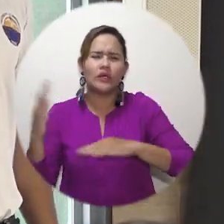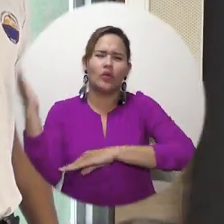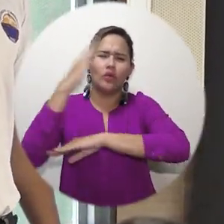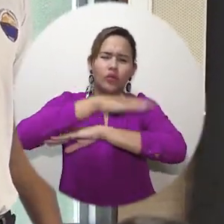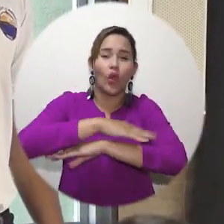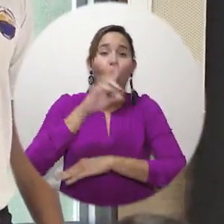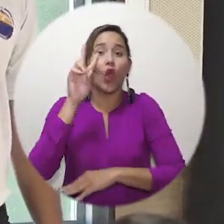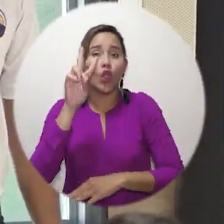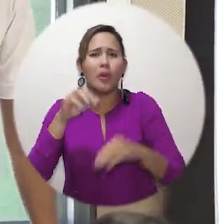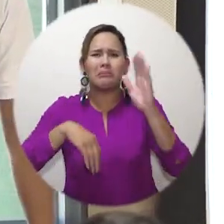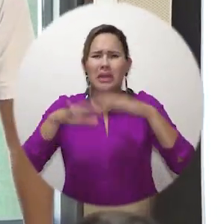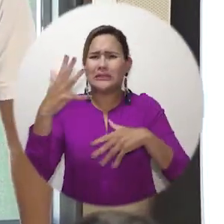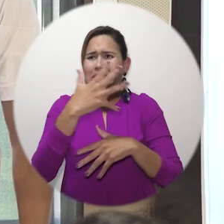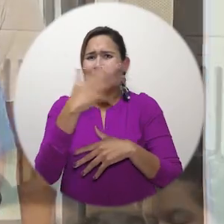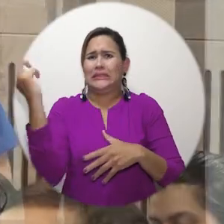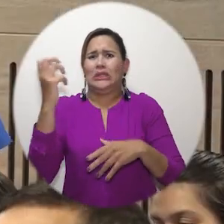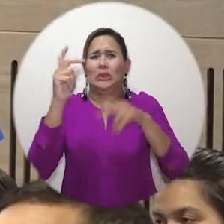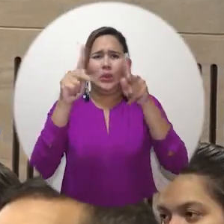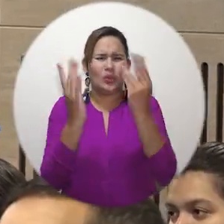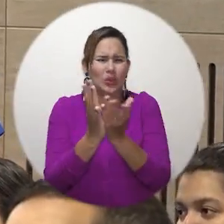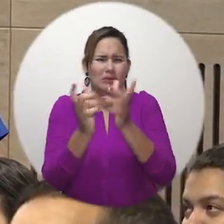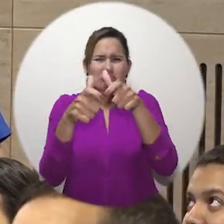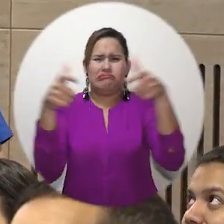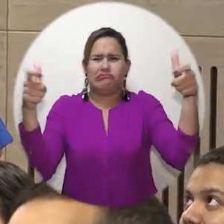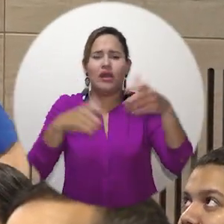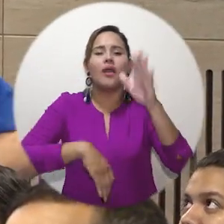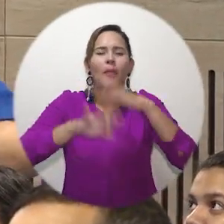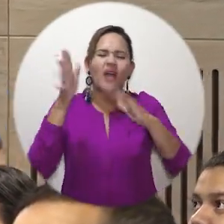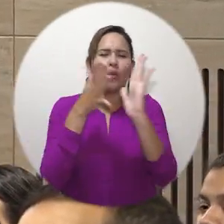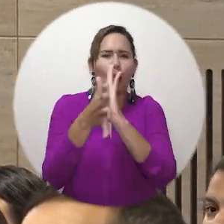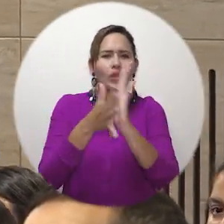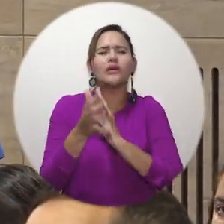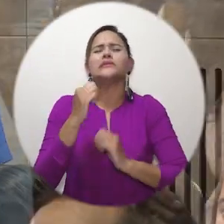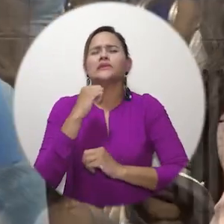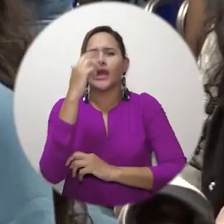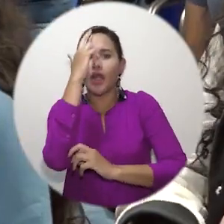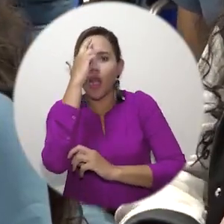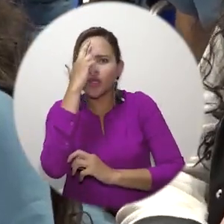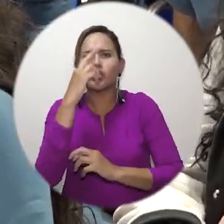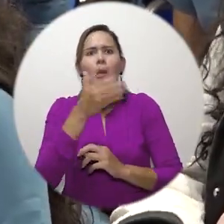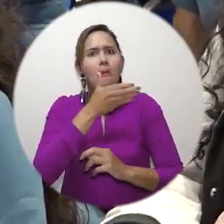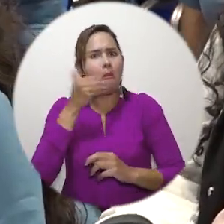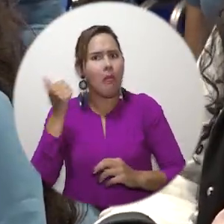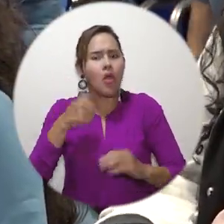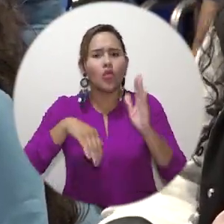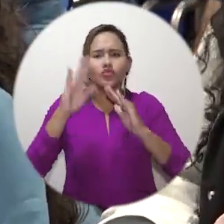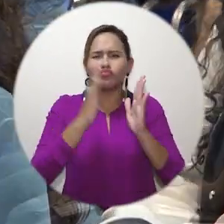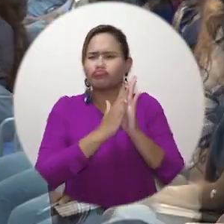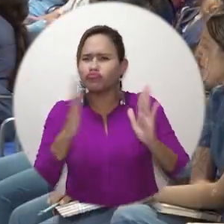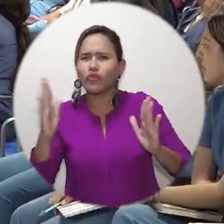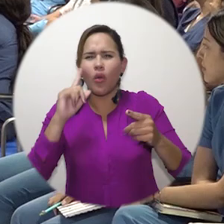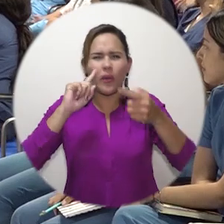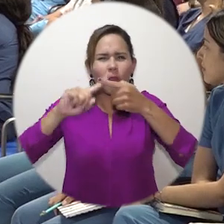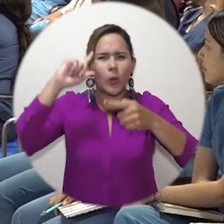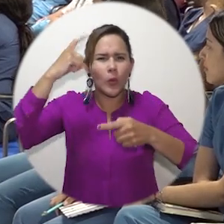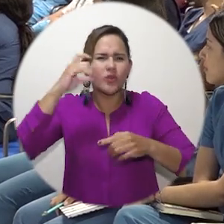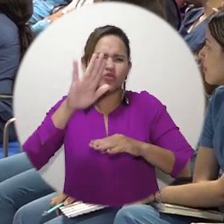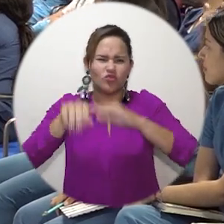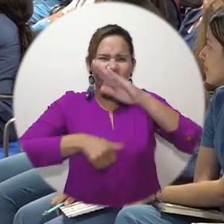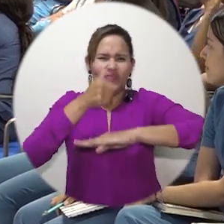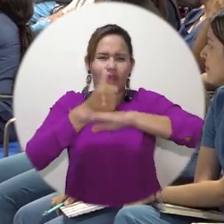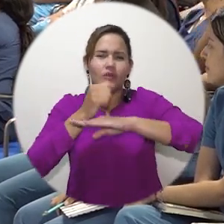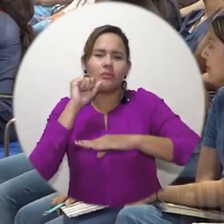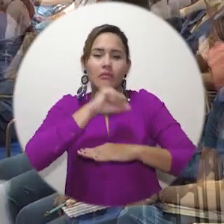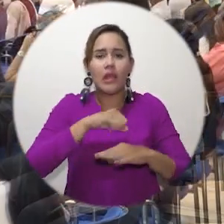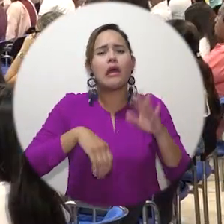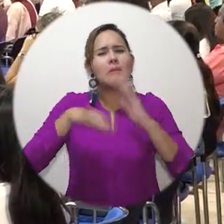comunidad universitaria permitieron que los jóvenes destacaran los avances en estos tres años de gobierno, como el mejoramiento de las pruebas AVERPRO, el fortalecimiento